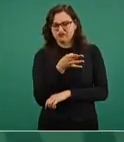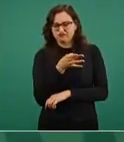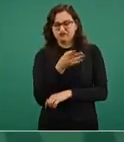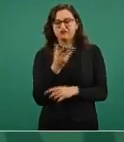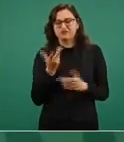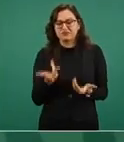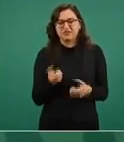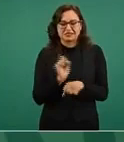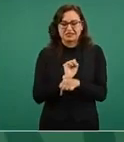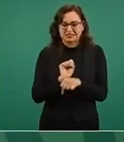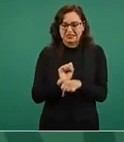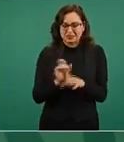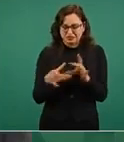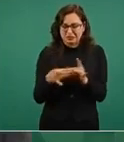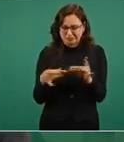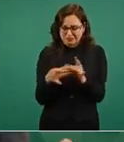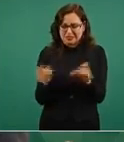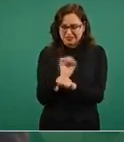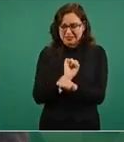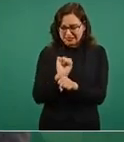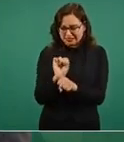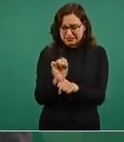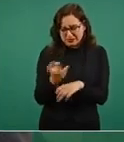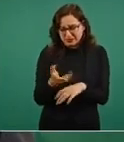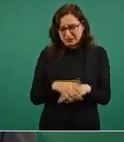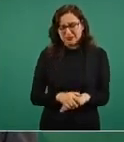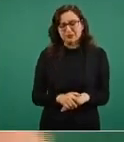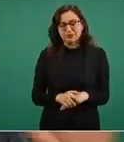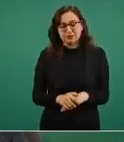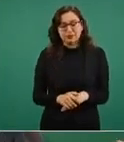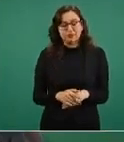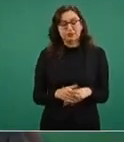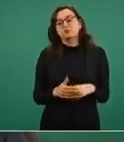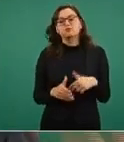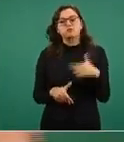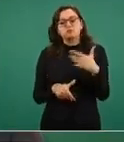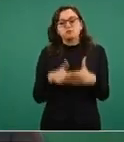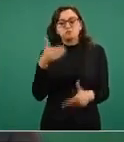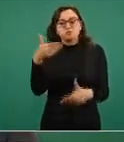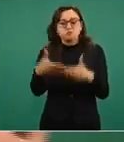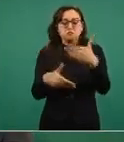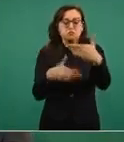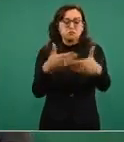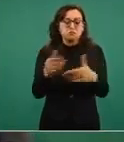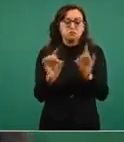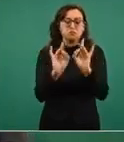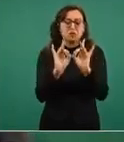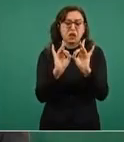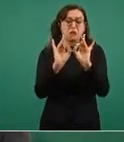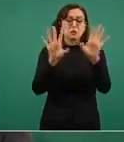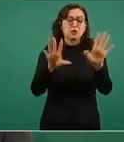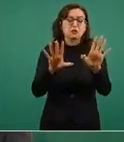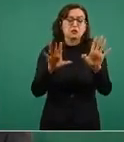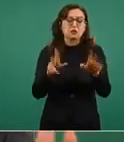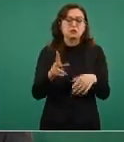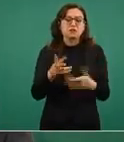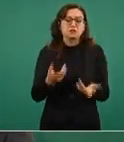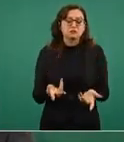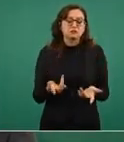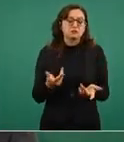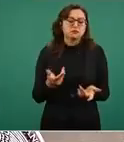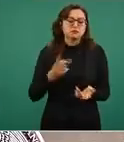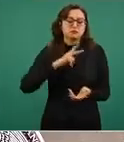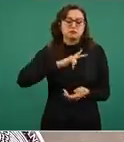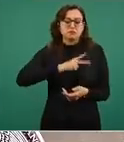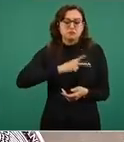algún día uno es expuesto al virus, en este caso el SARS-CoV-2, por la vía respiratoria, enseguida se movilizan